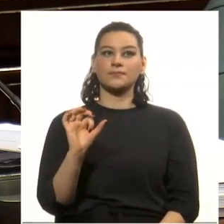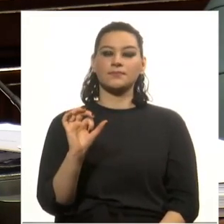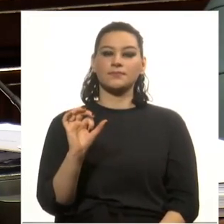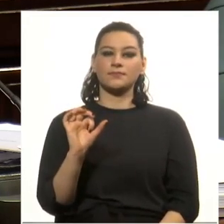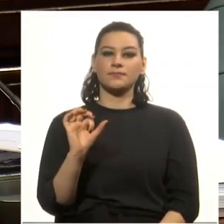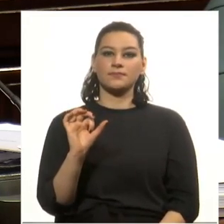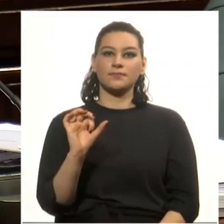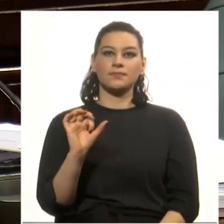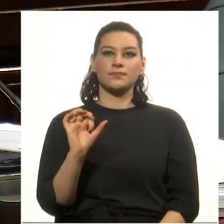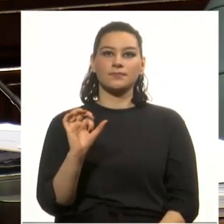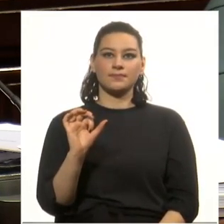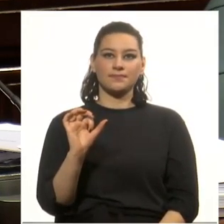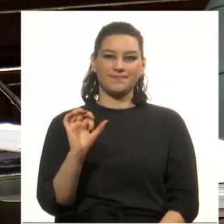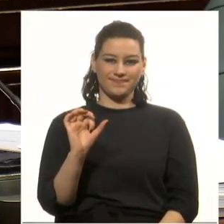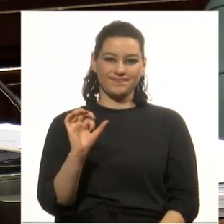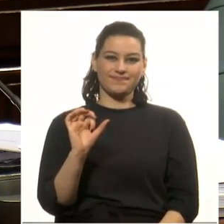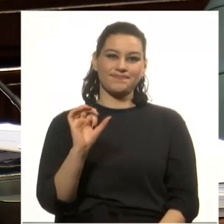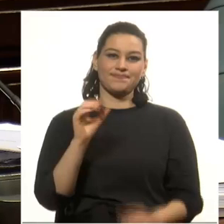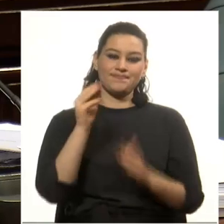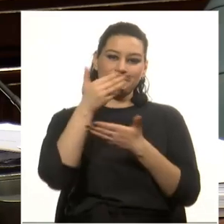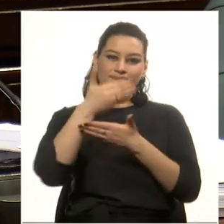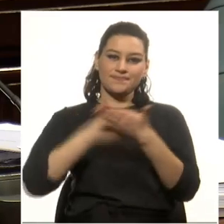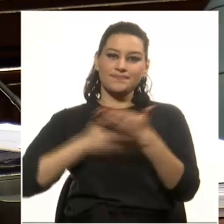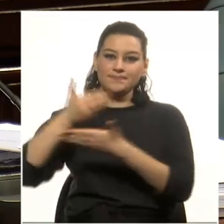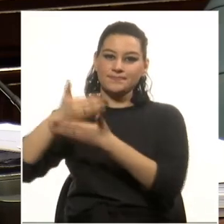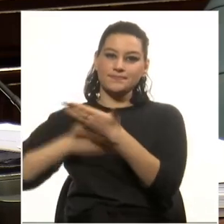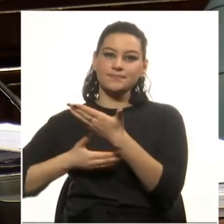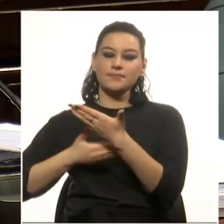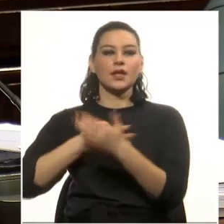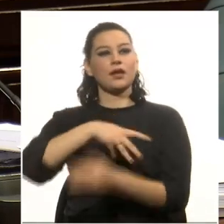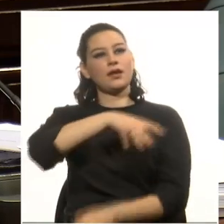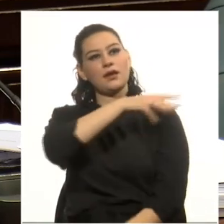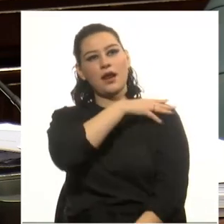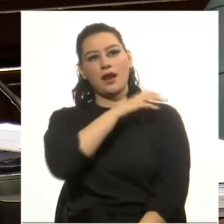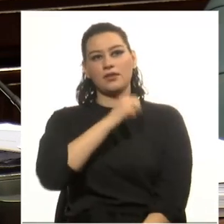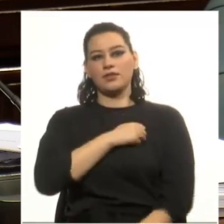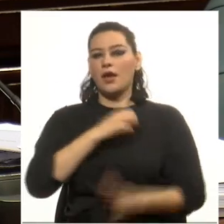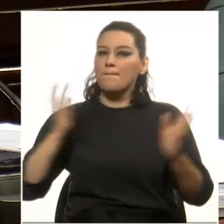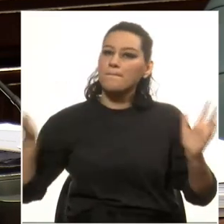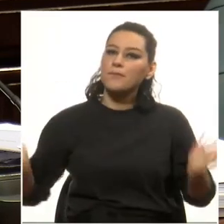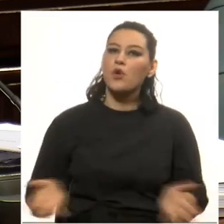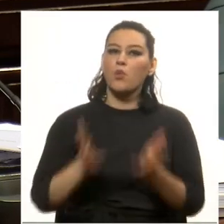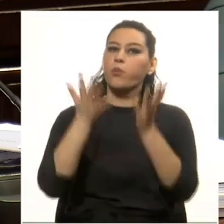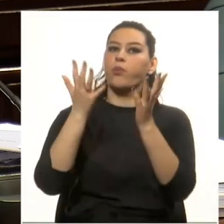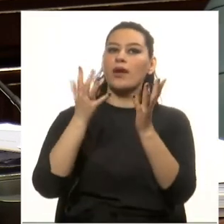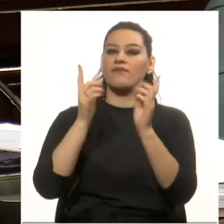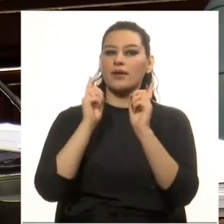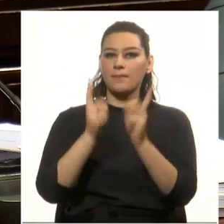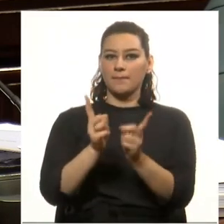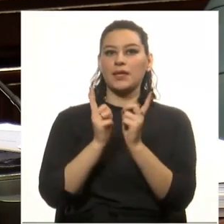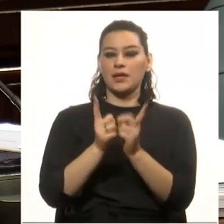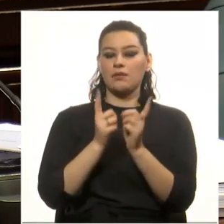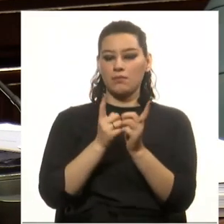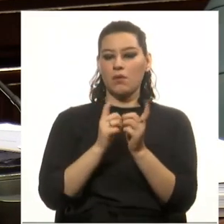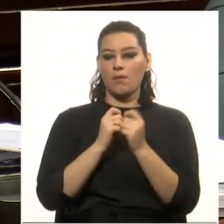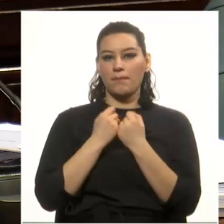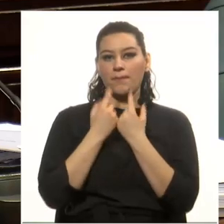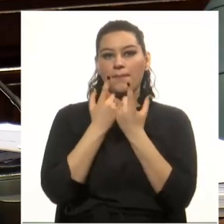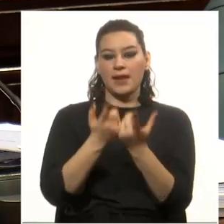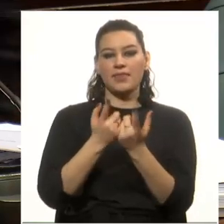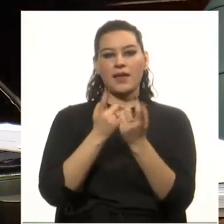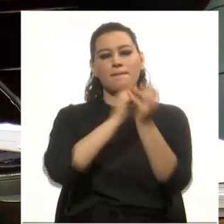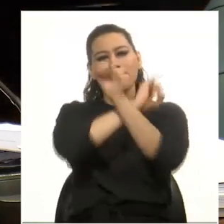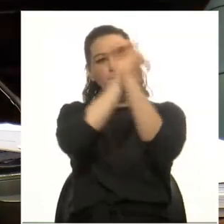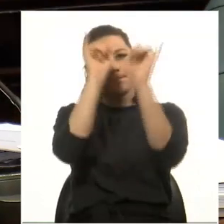ha dejado asentado en sus actas el General Artigas promueve la santa causa de los pueblos para colocarlos en el goce